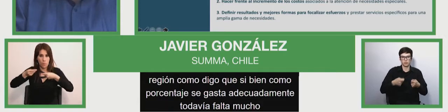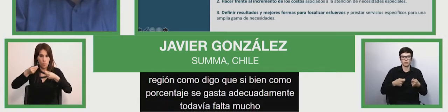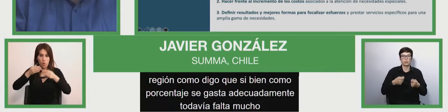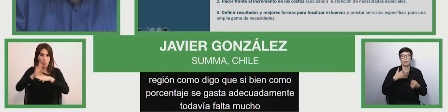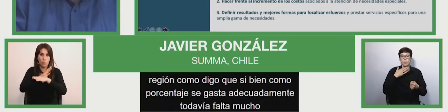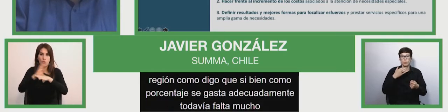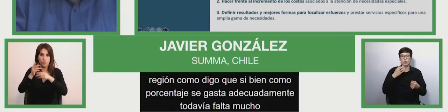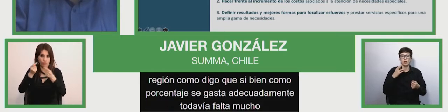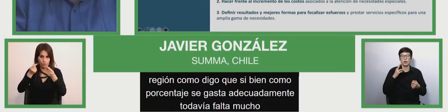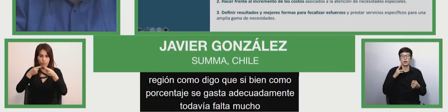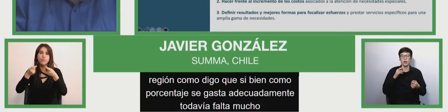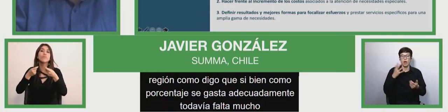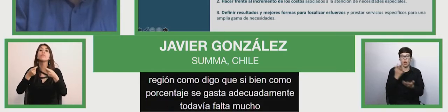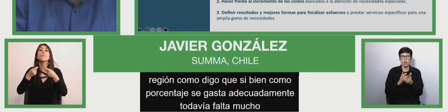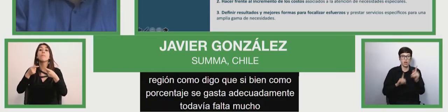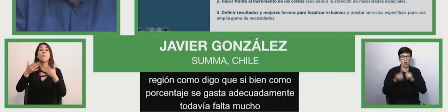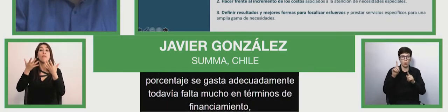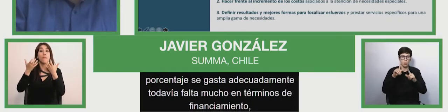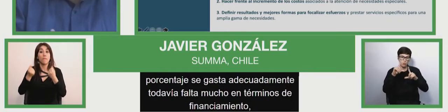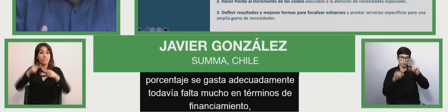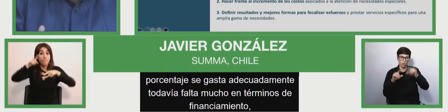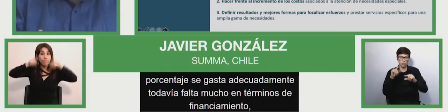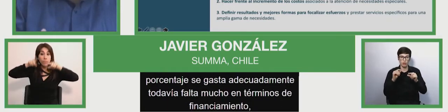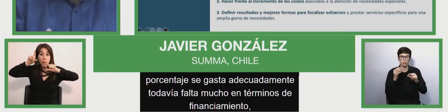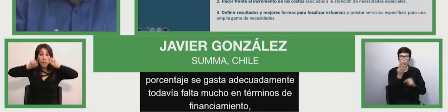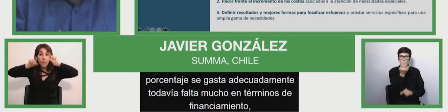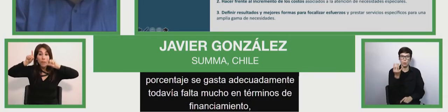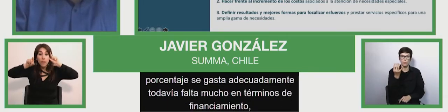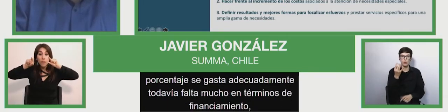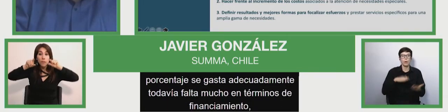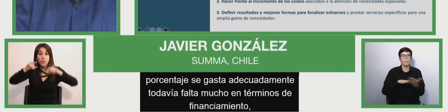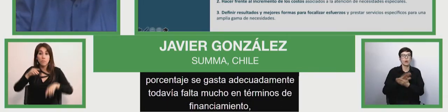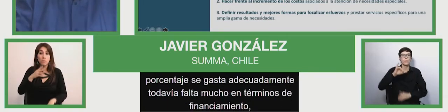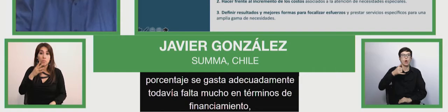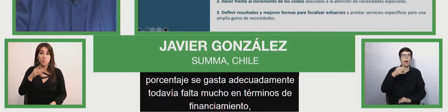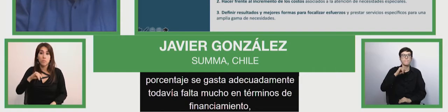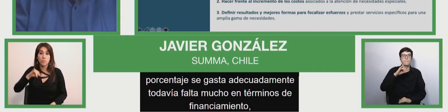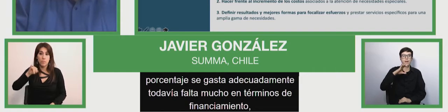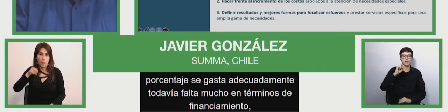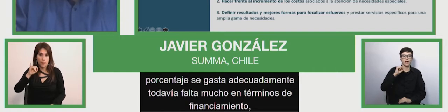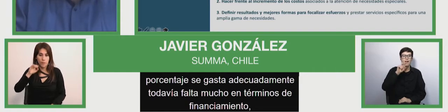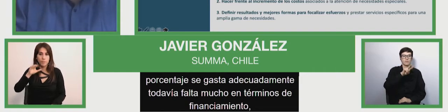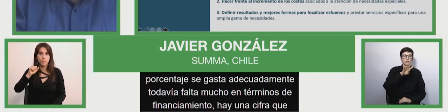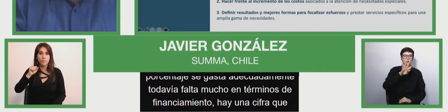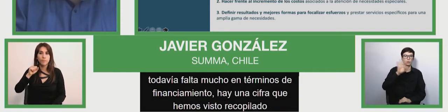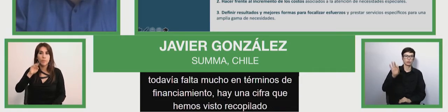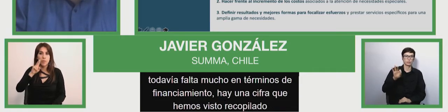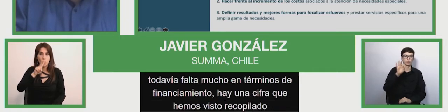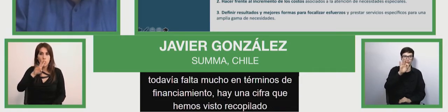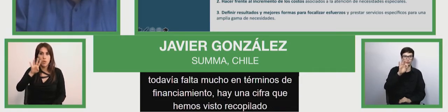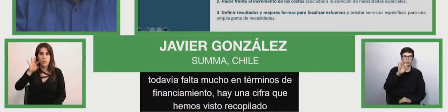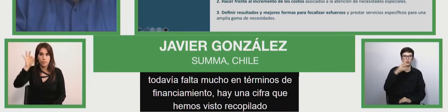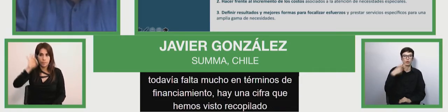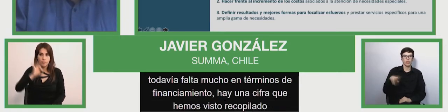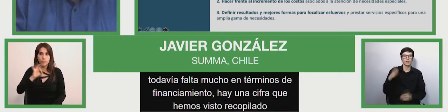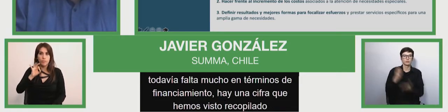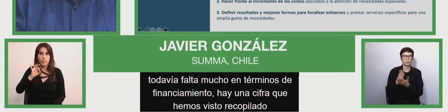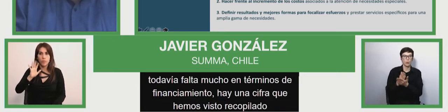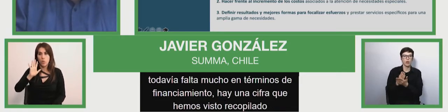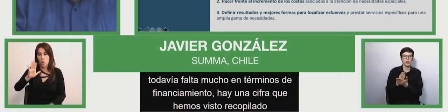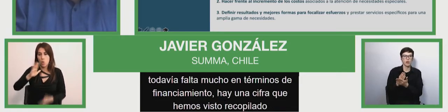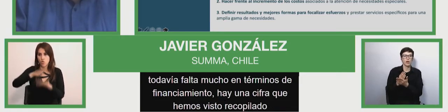algunas cifras que hemos visto recopiladas en nuestros estudios. Por ejemplo, en Jamaica, solo el 24% de las escuelas tenían